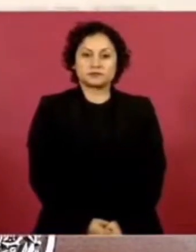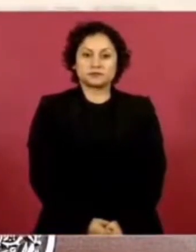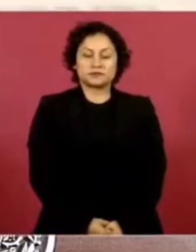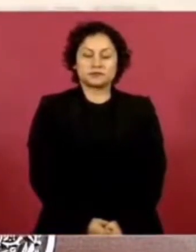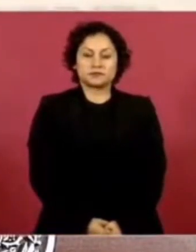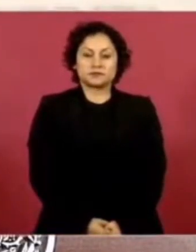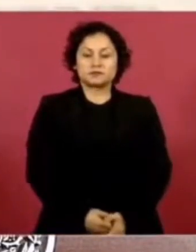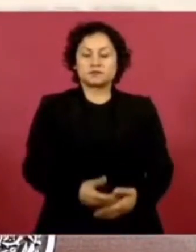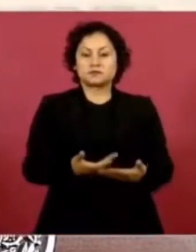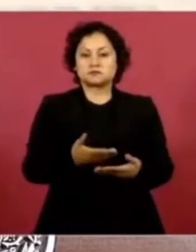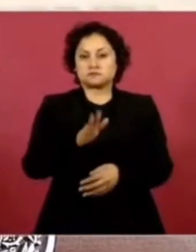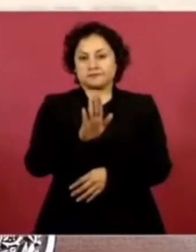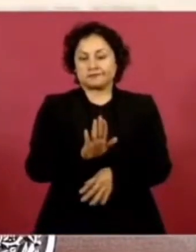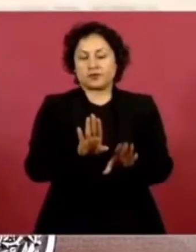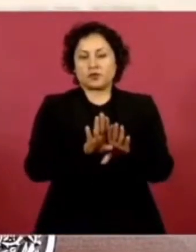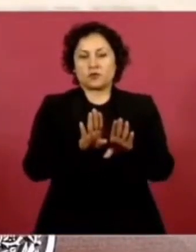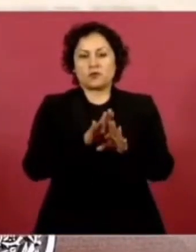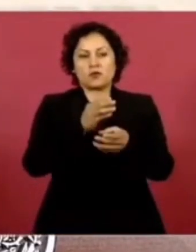moderado